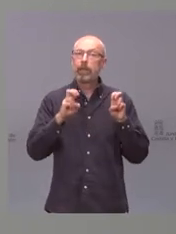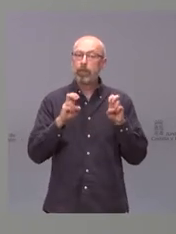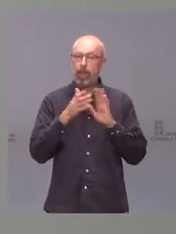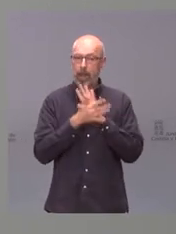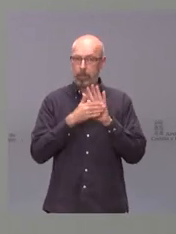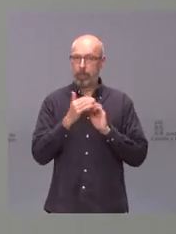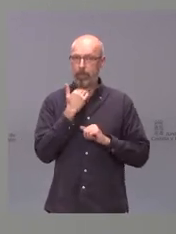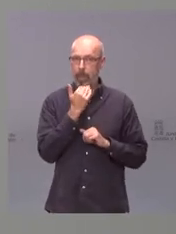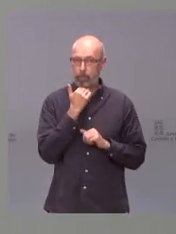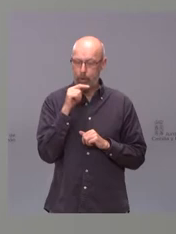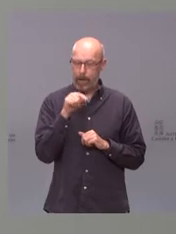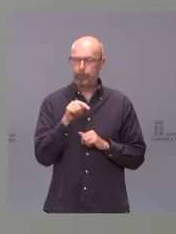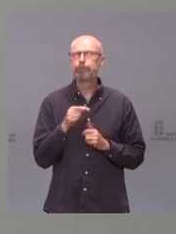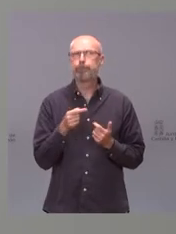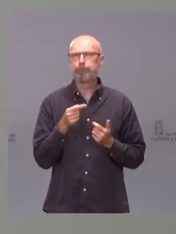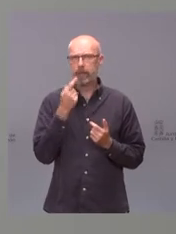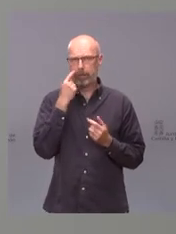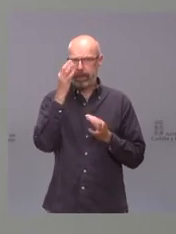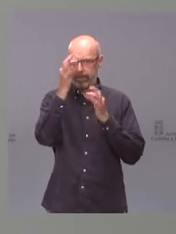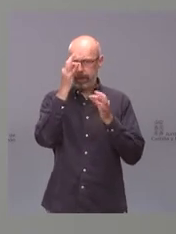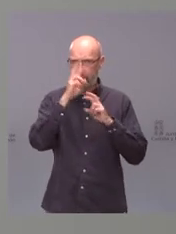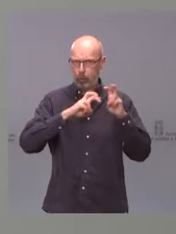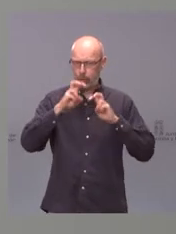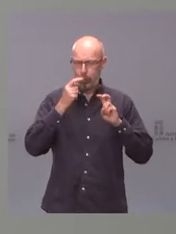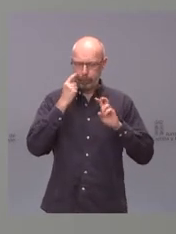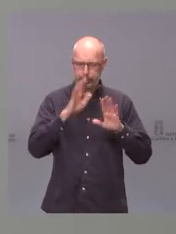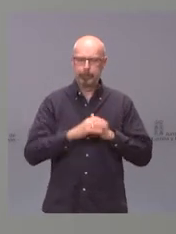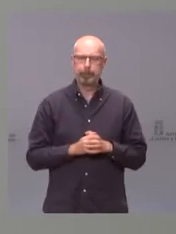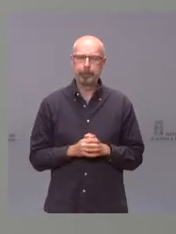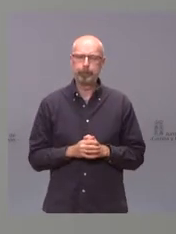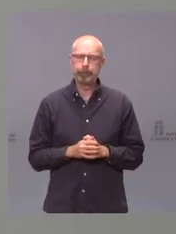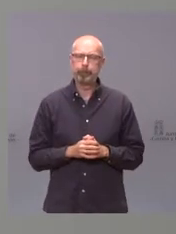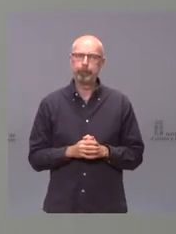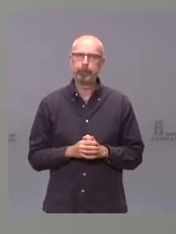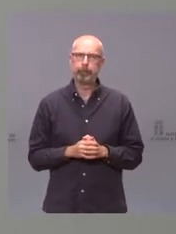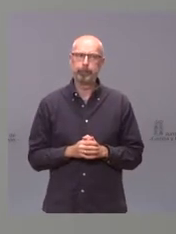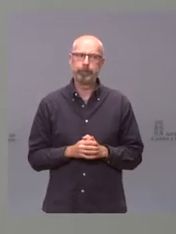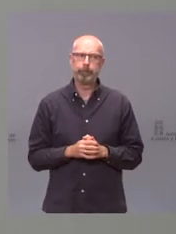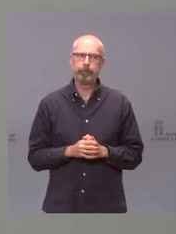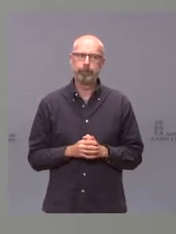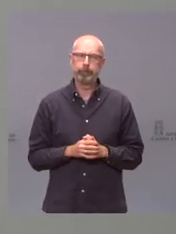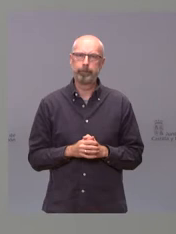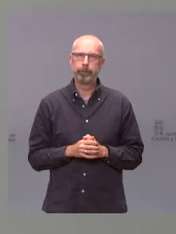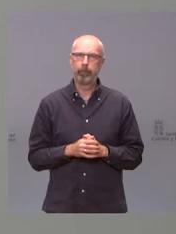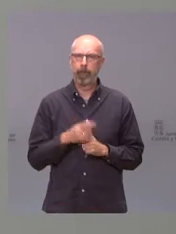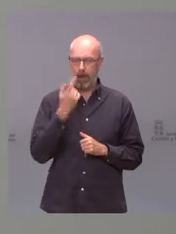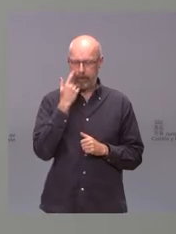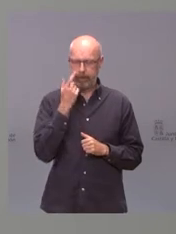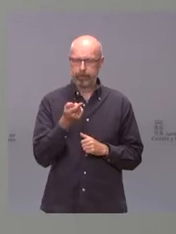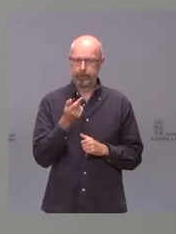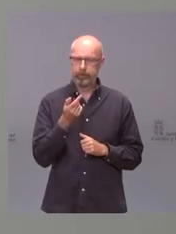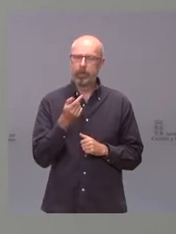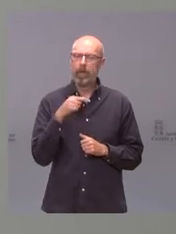se a hacer una